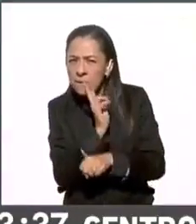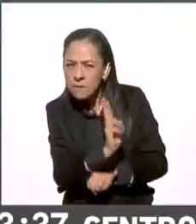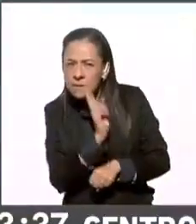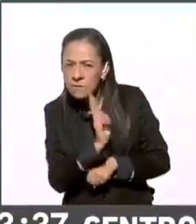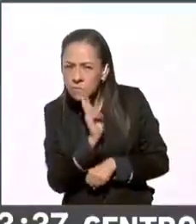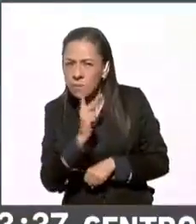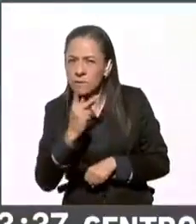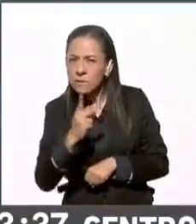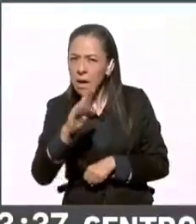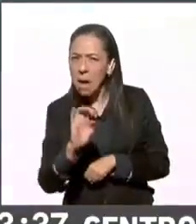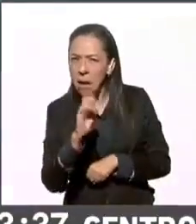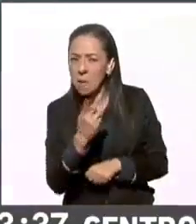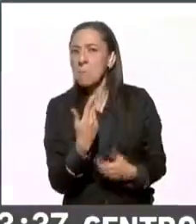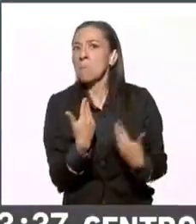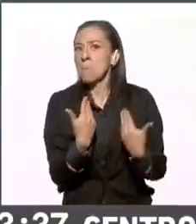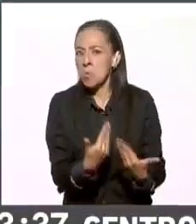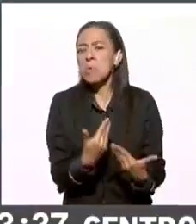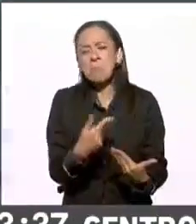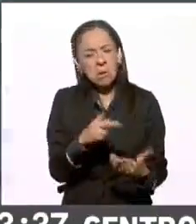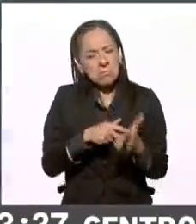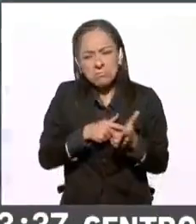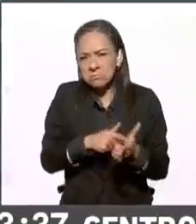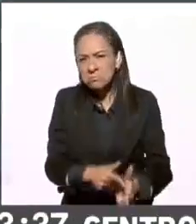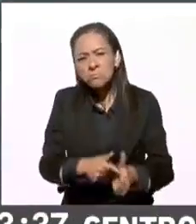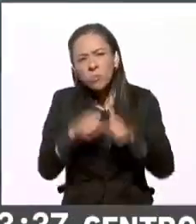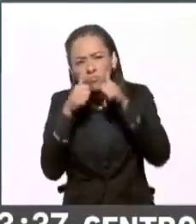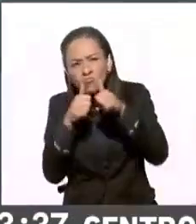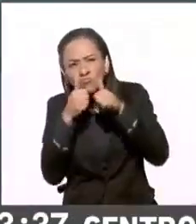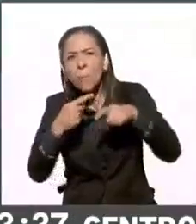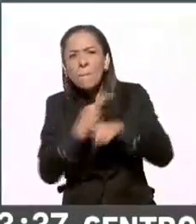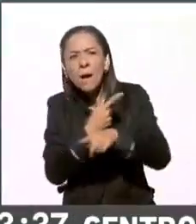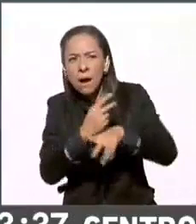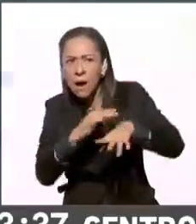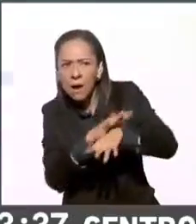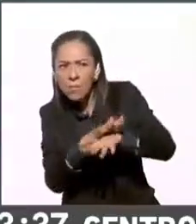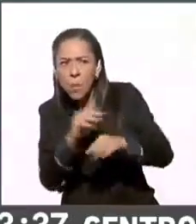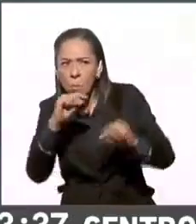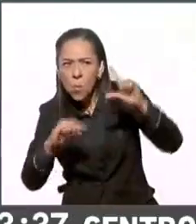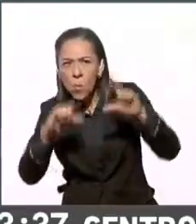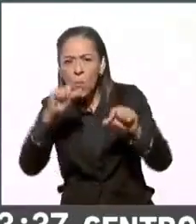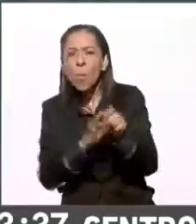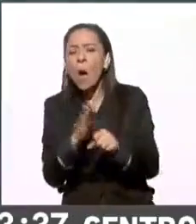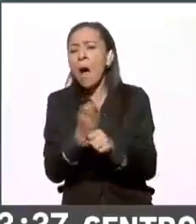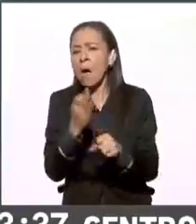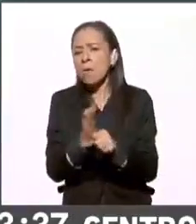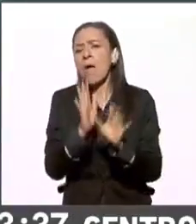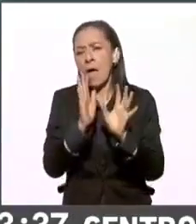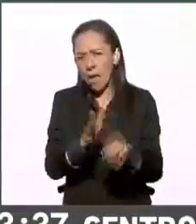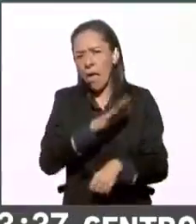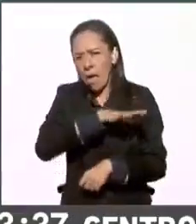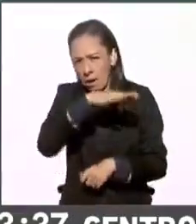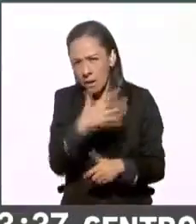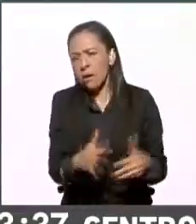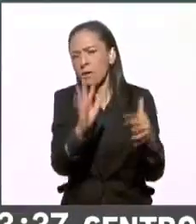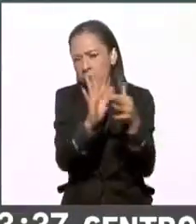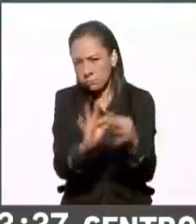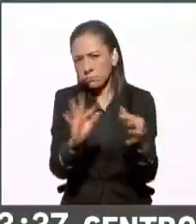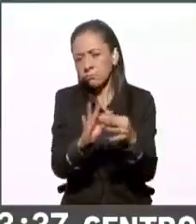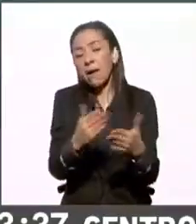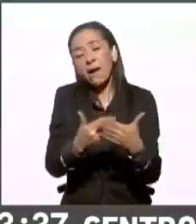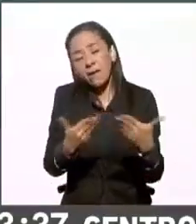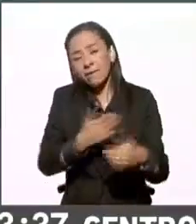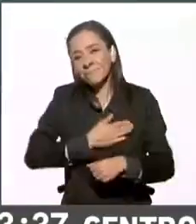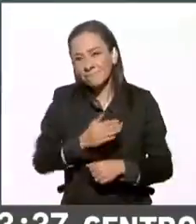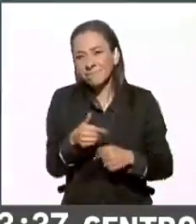pendientes de cómo se están moviendo estas cifras. Por lo pronto ya nos han dado un panorama muy general. Y bueno, vamos a seguir adelante porque